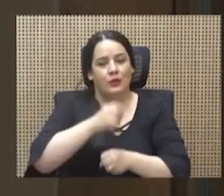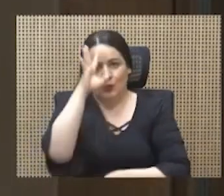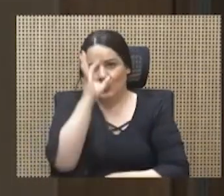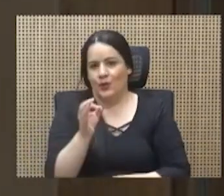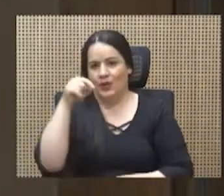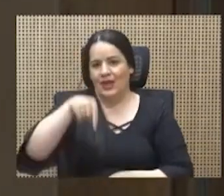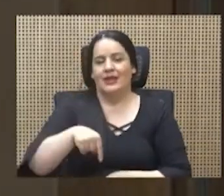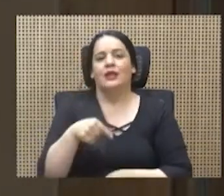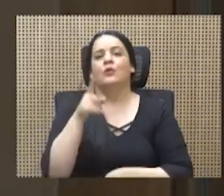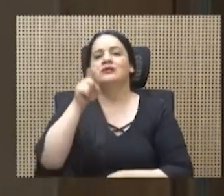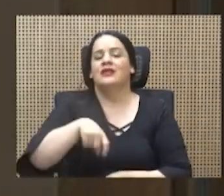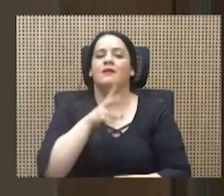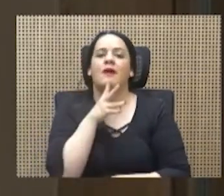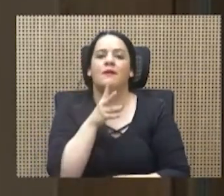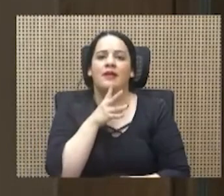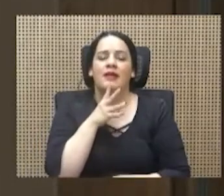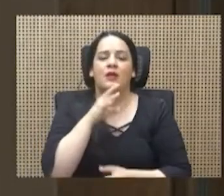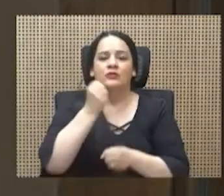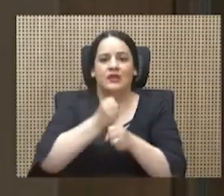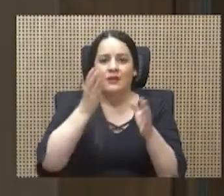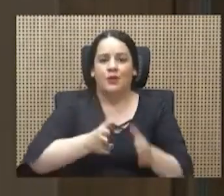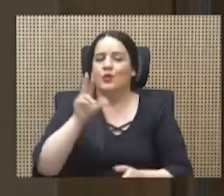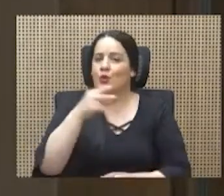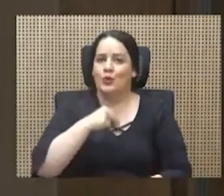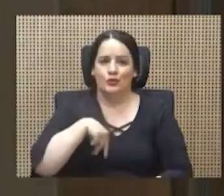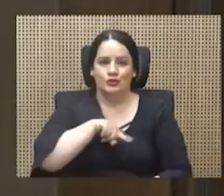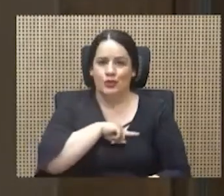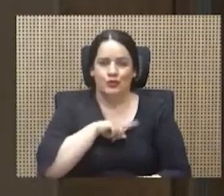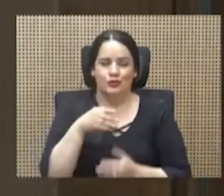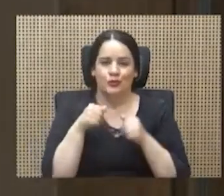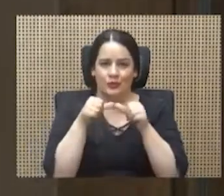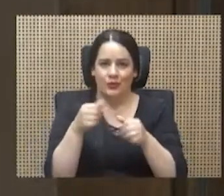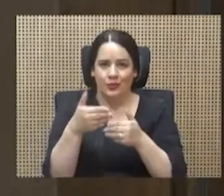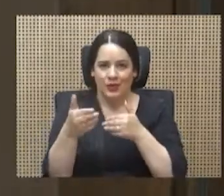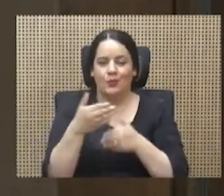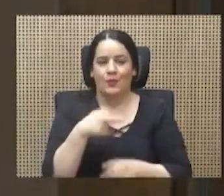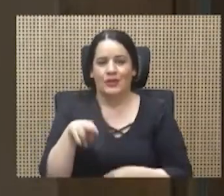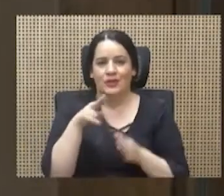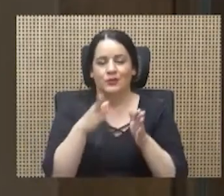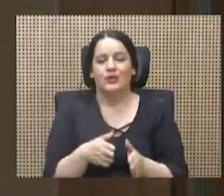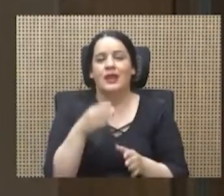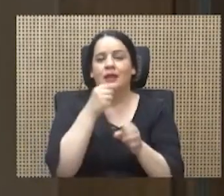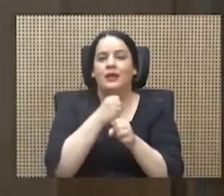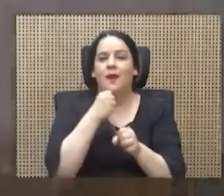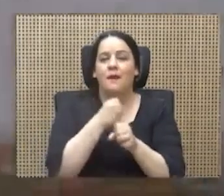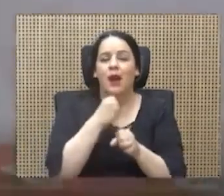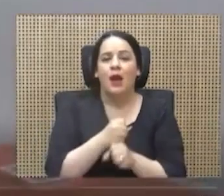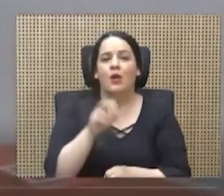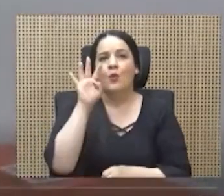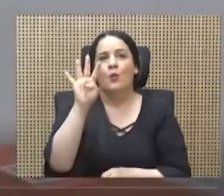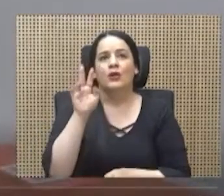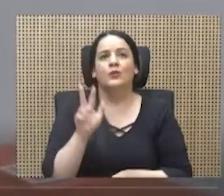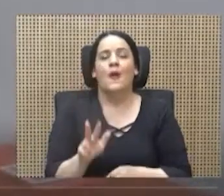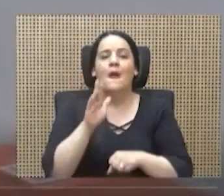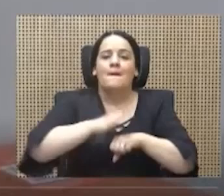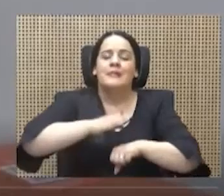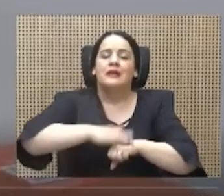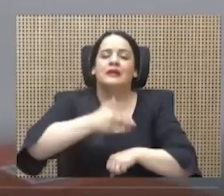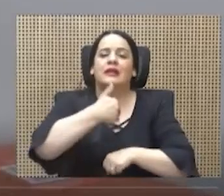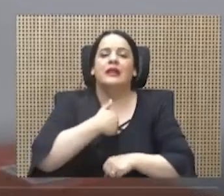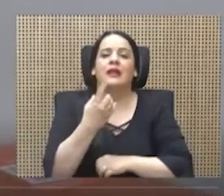tienen que hablar son los trabajadores y no nosotros. Adelante, compañeros. El trabajar 4-3 me permite tener días